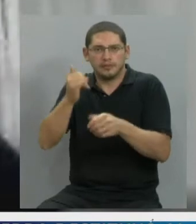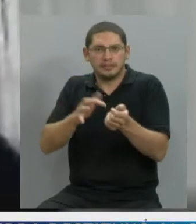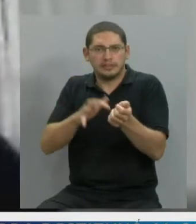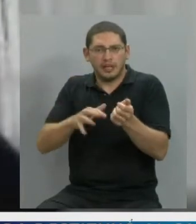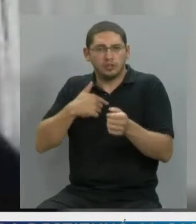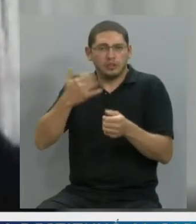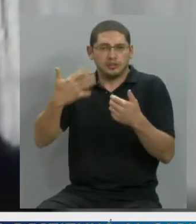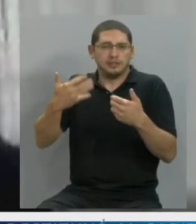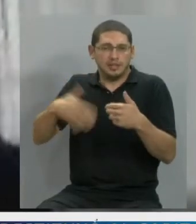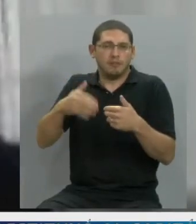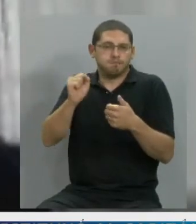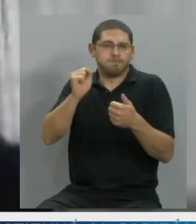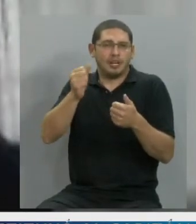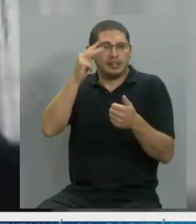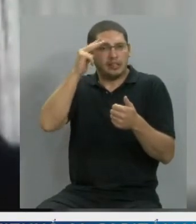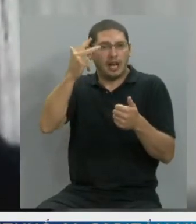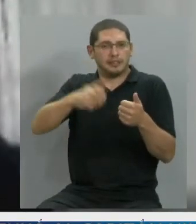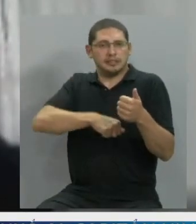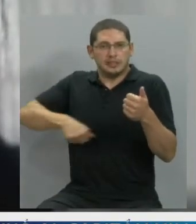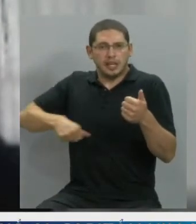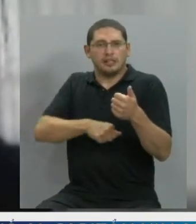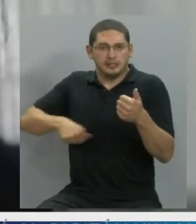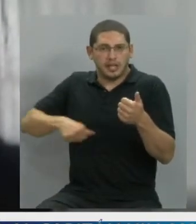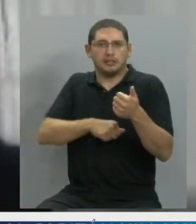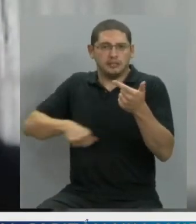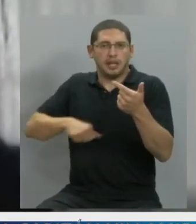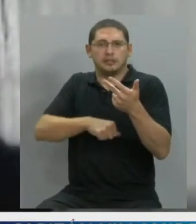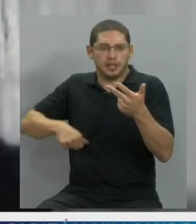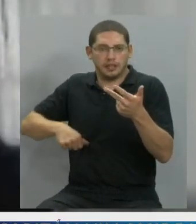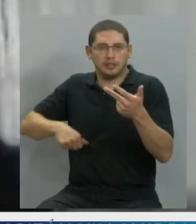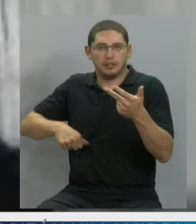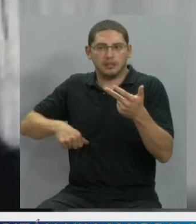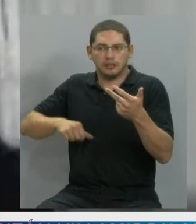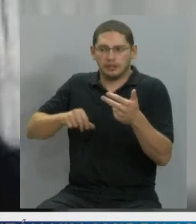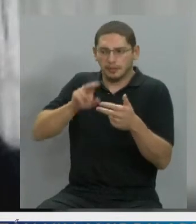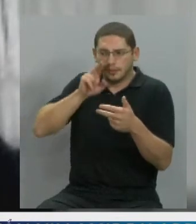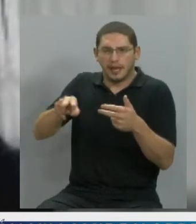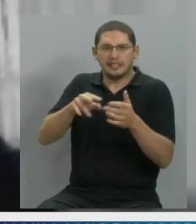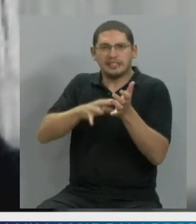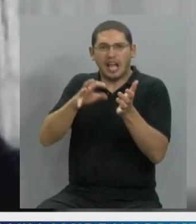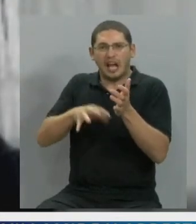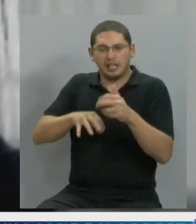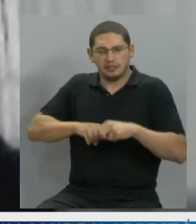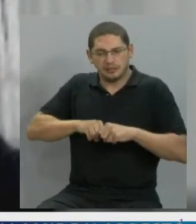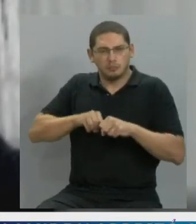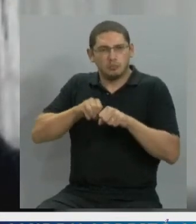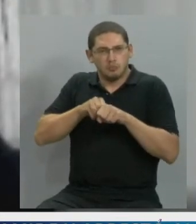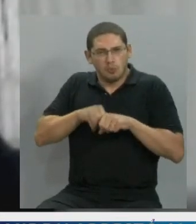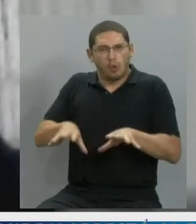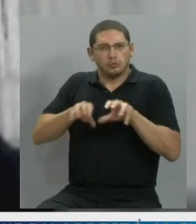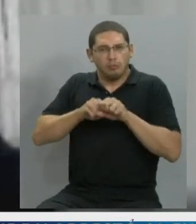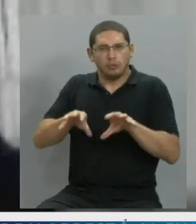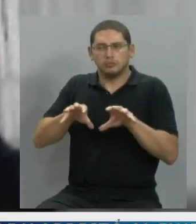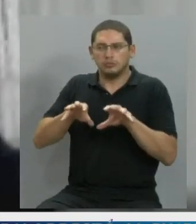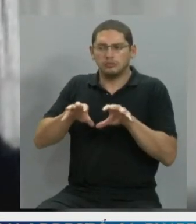cesáreas. Si le hubieran prestado atención a esa hemorragia que ella tenía, tan fuerte y esos dolores tan tremendos,